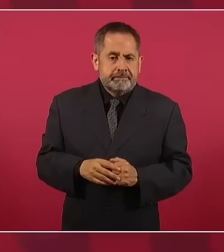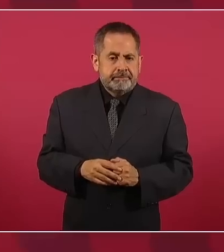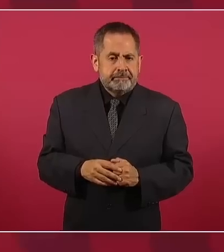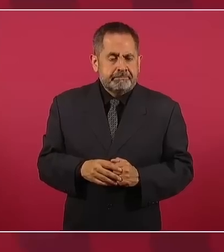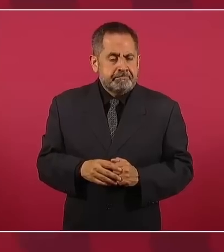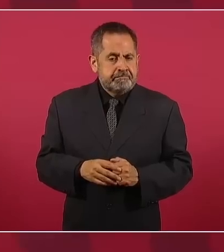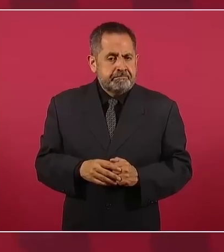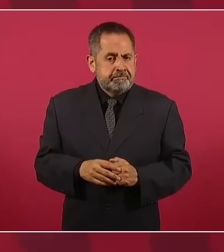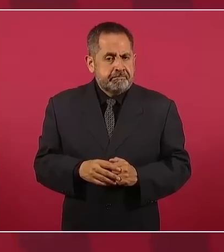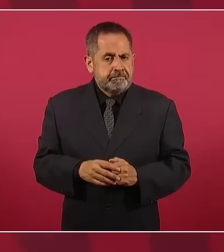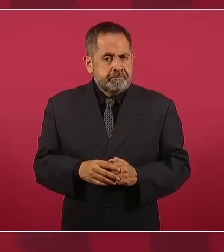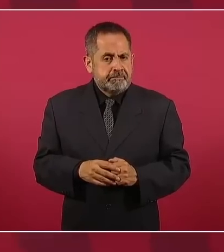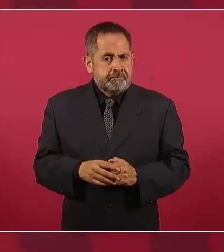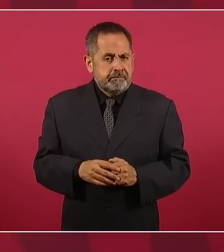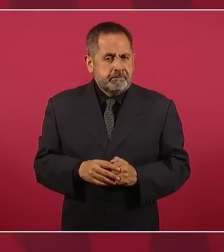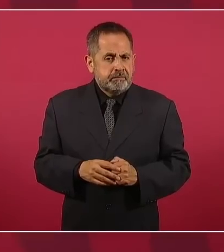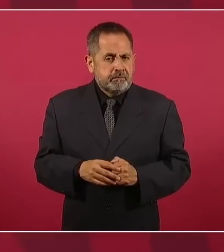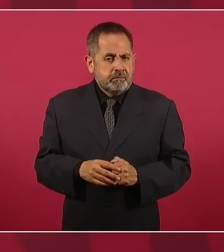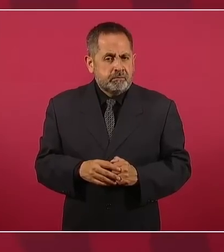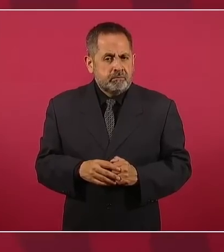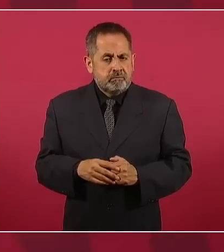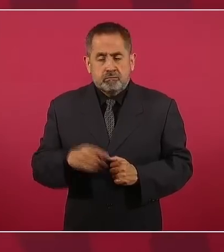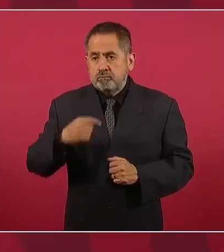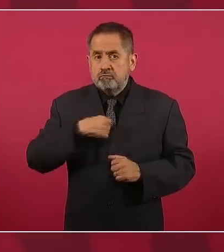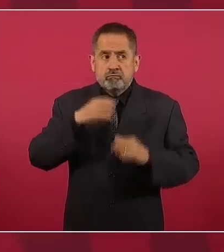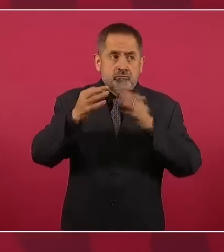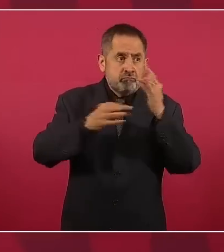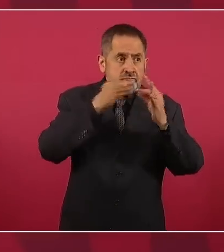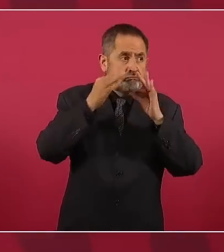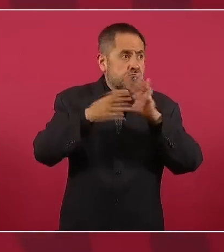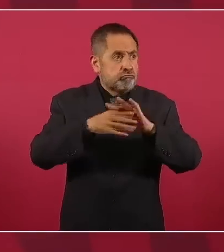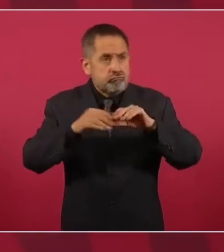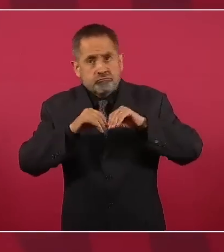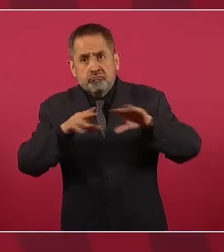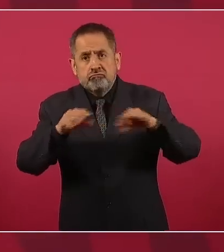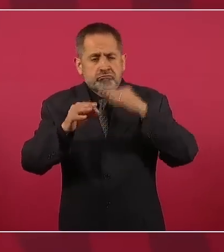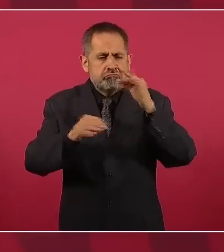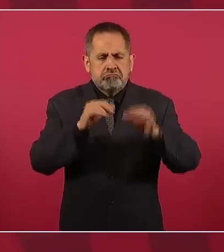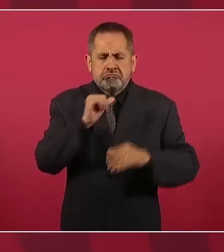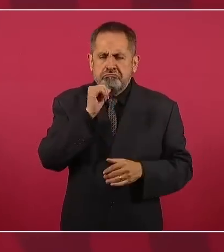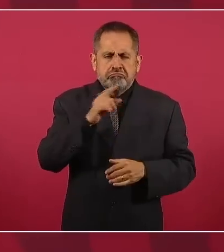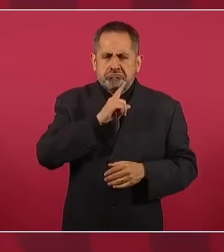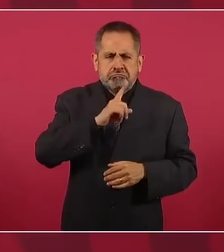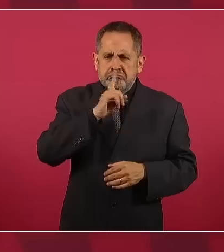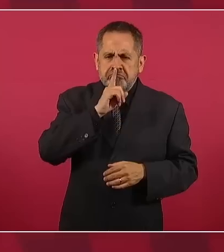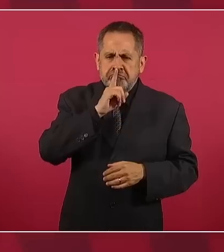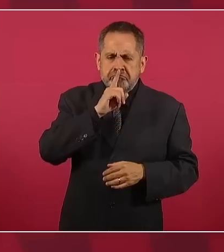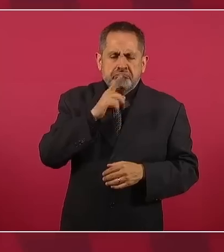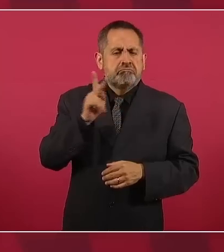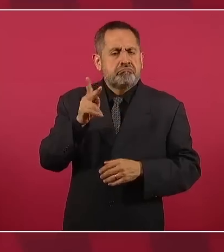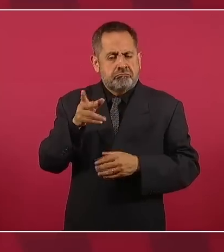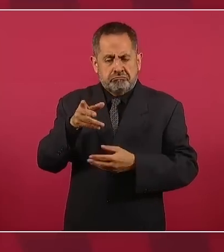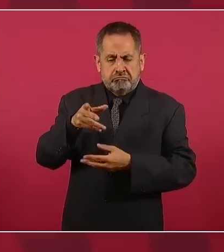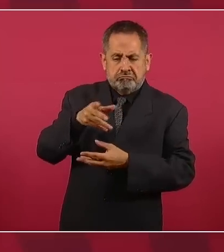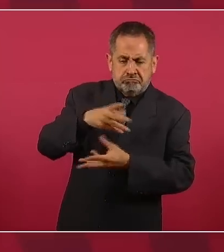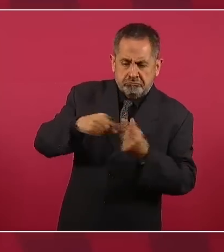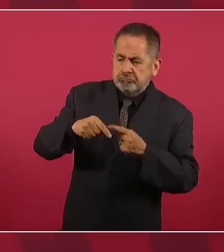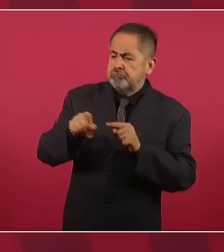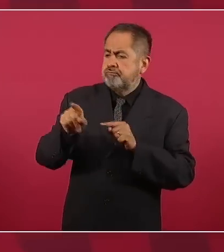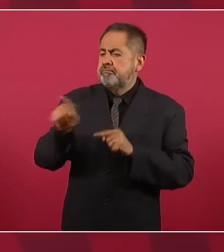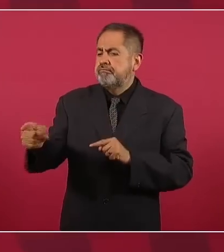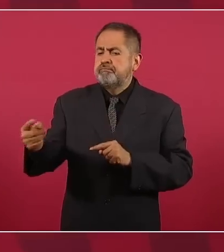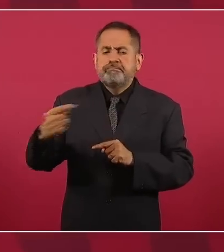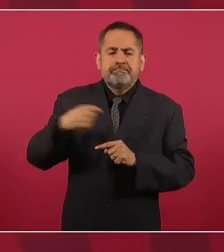hemos hecho ninguna campaña en ese sentido, sólo